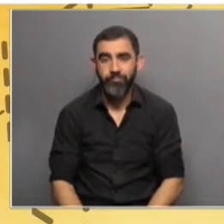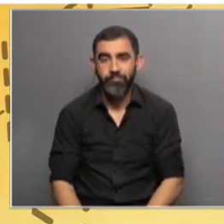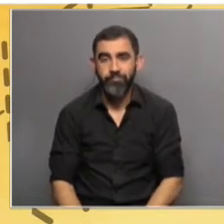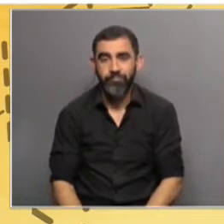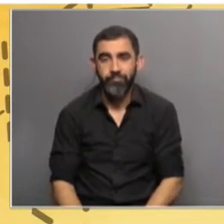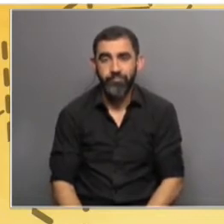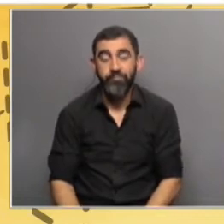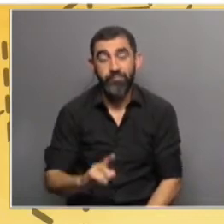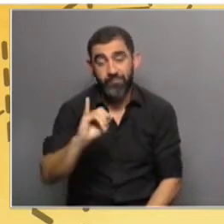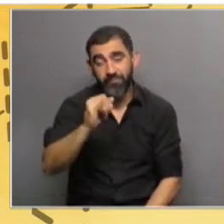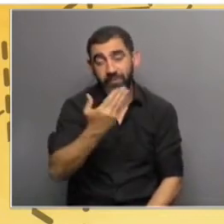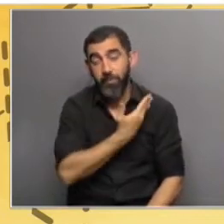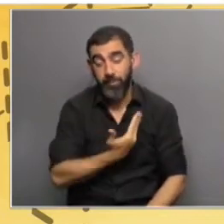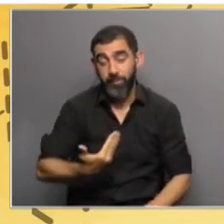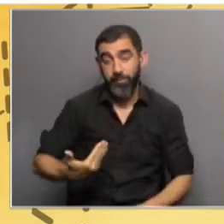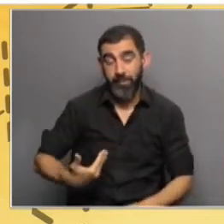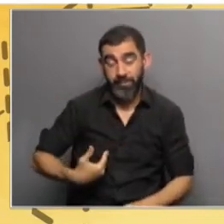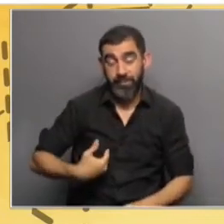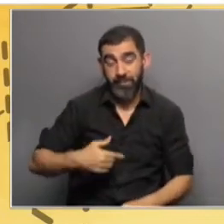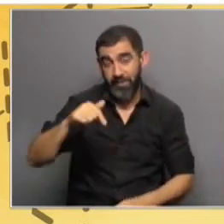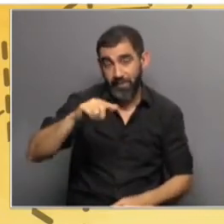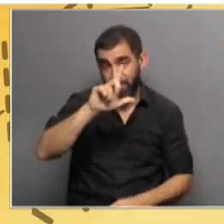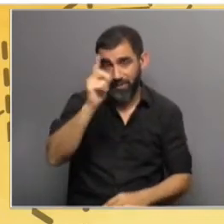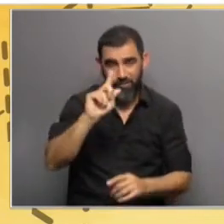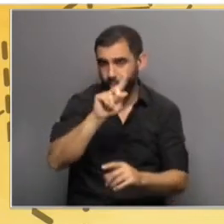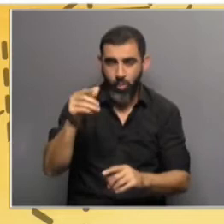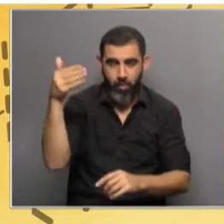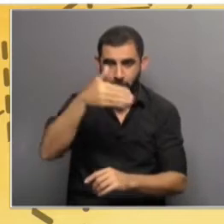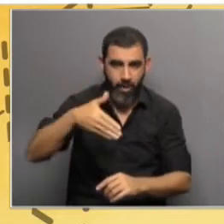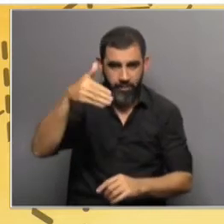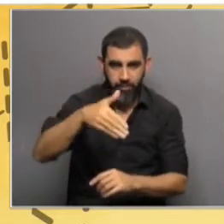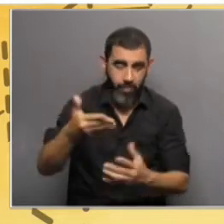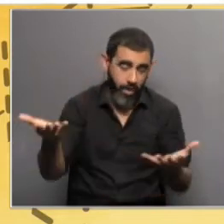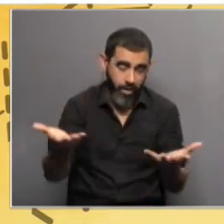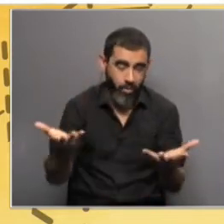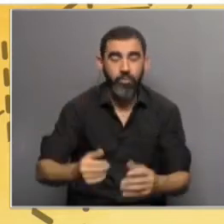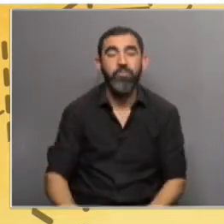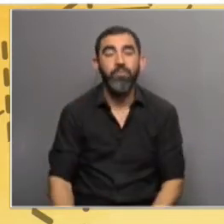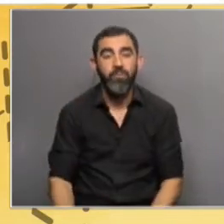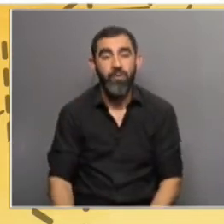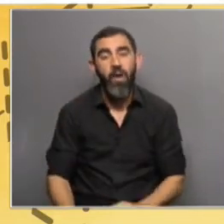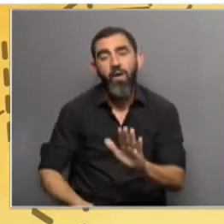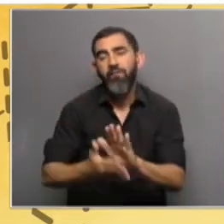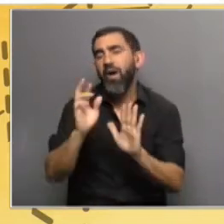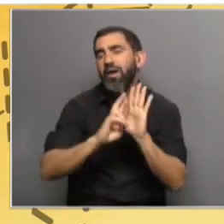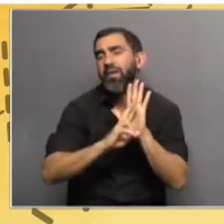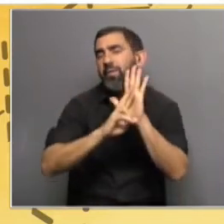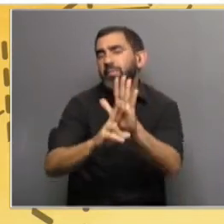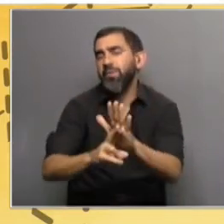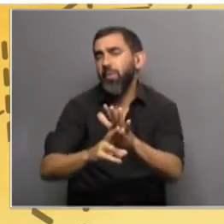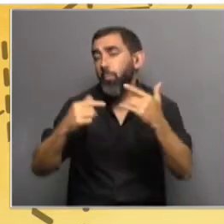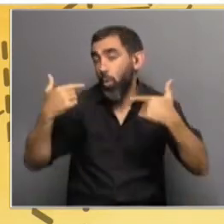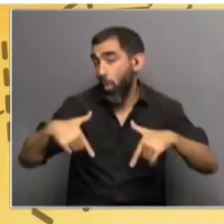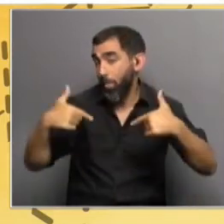Sí, nuestro presidente no ha participado en este segmento. ¿Va a estar representado por los